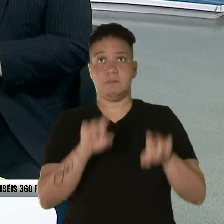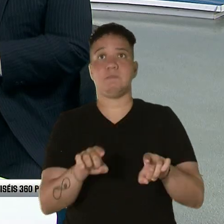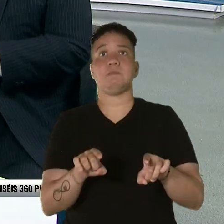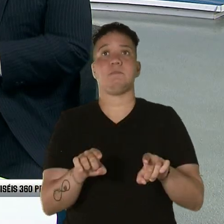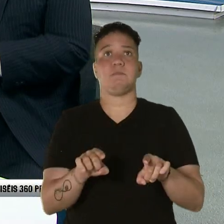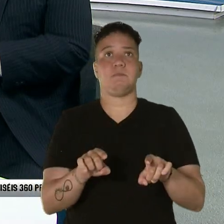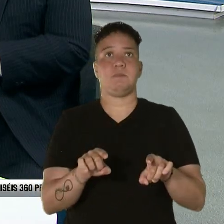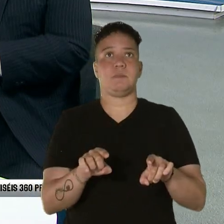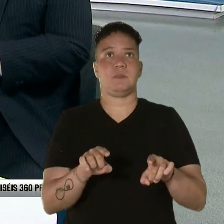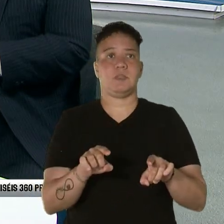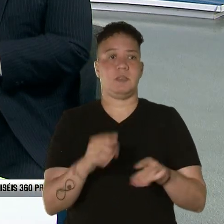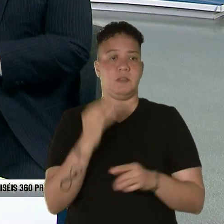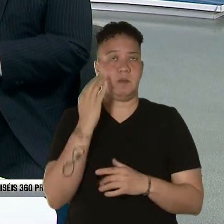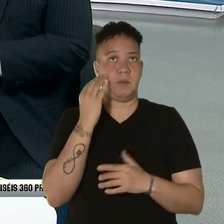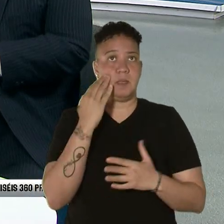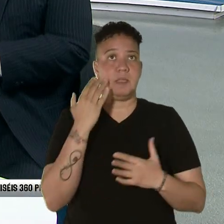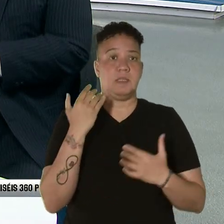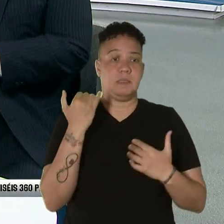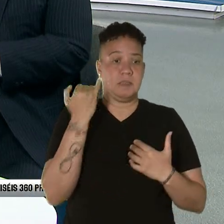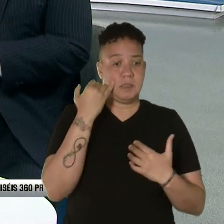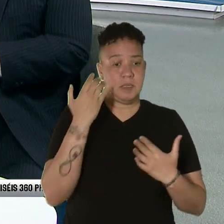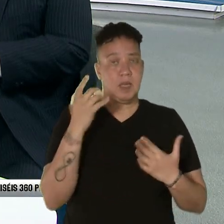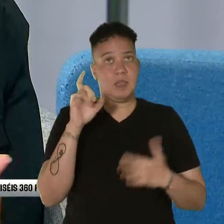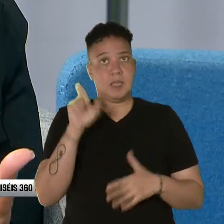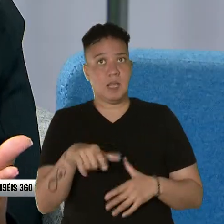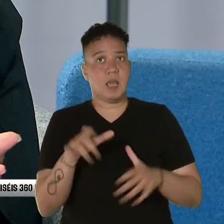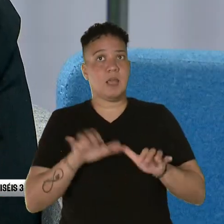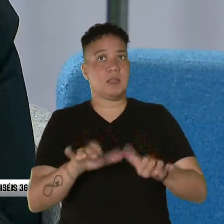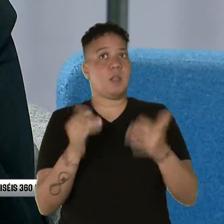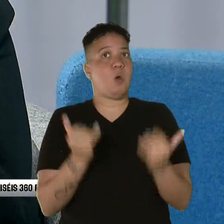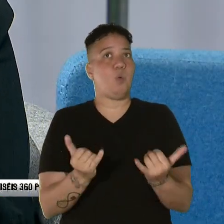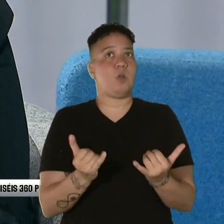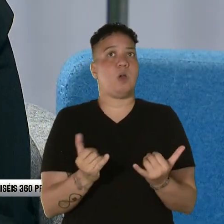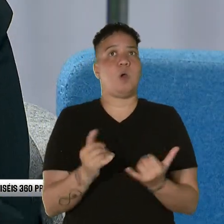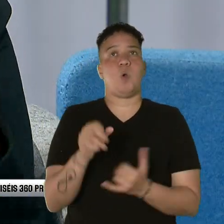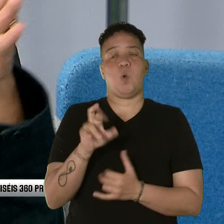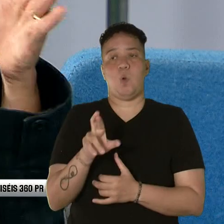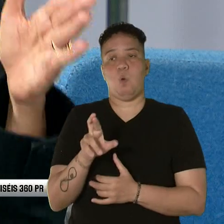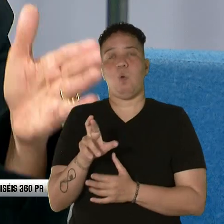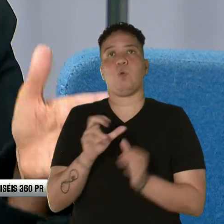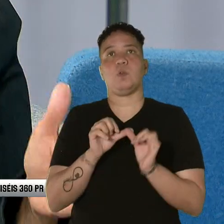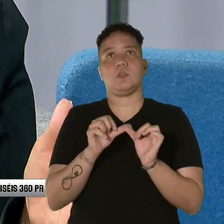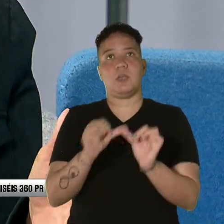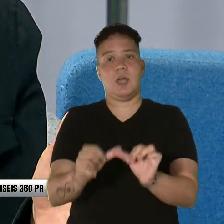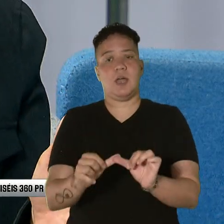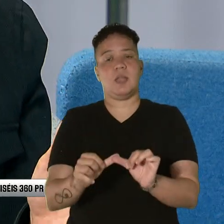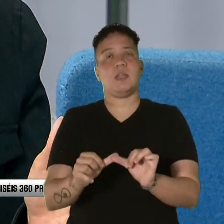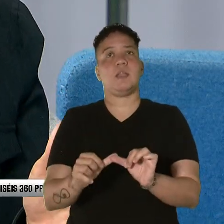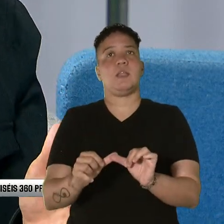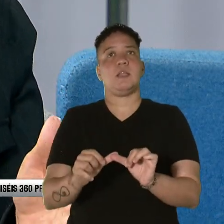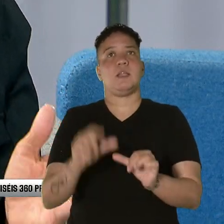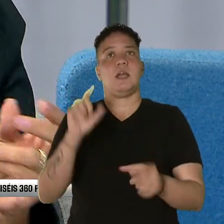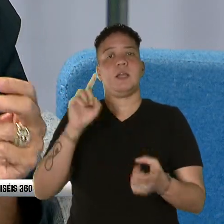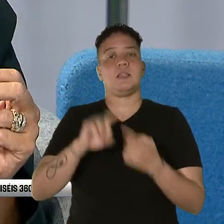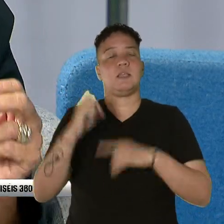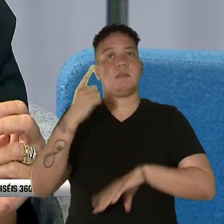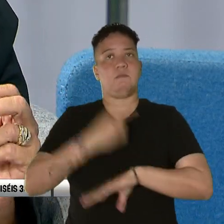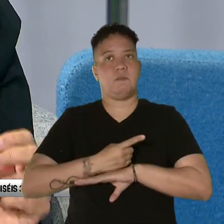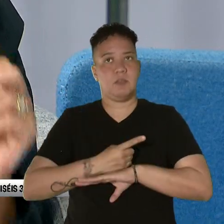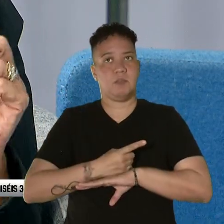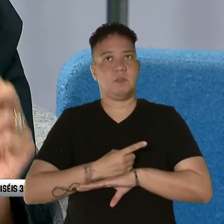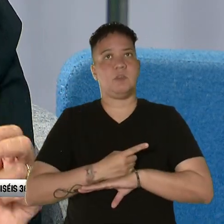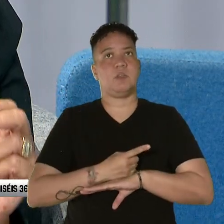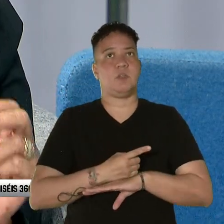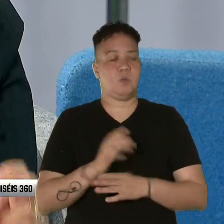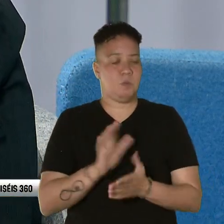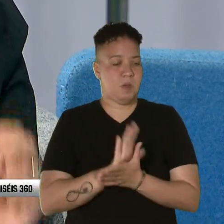enterarse si te toca ahora o si vas a estar activo, hasta qué fecha vas a estar activo y que